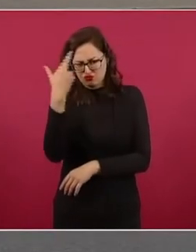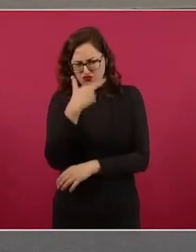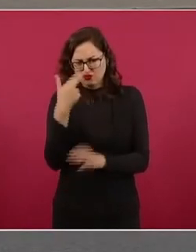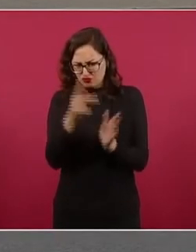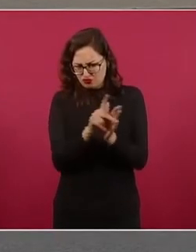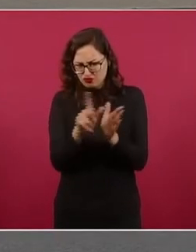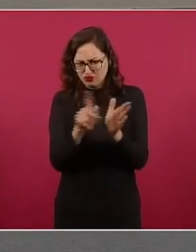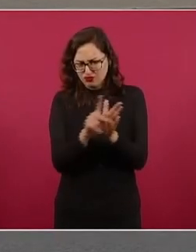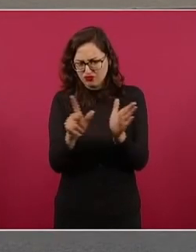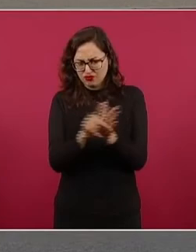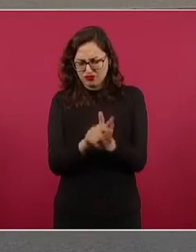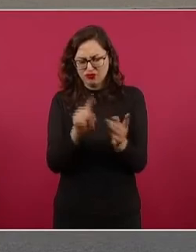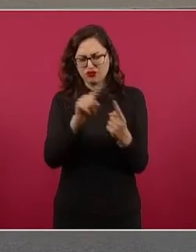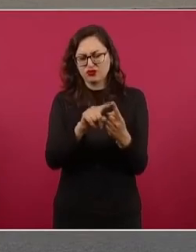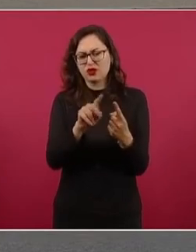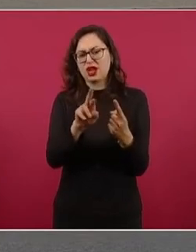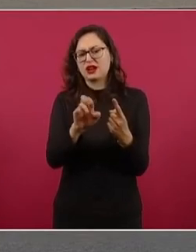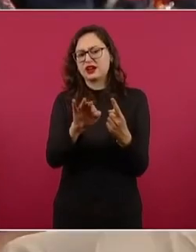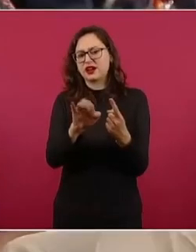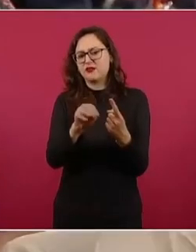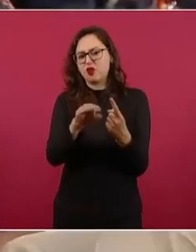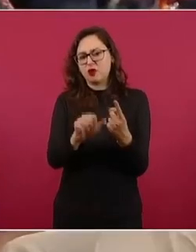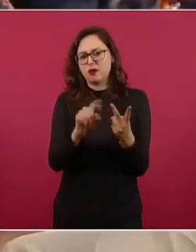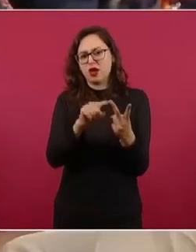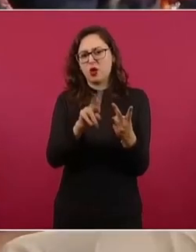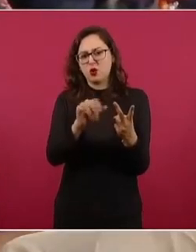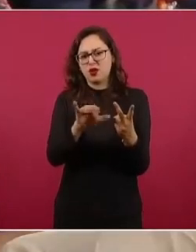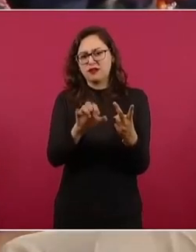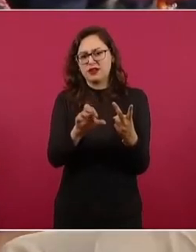acerca de lo que opinaban de nosotros.